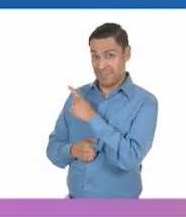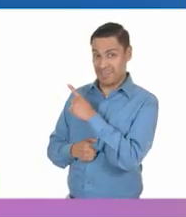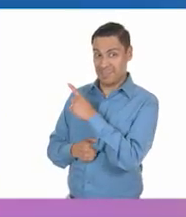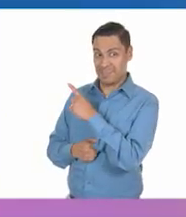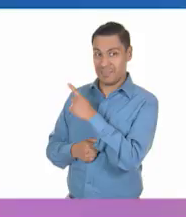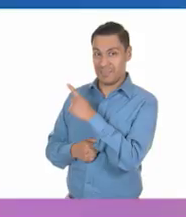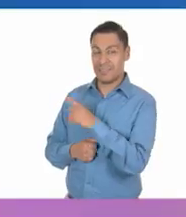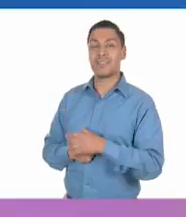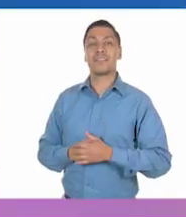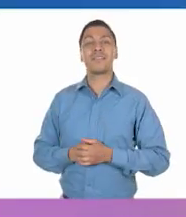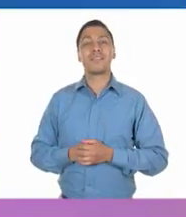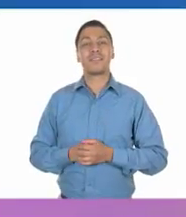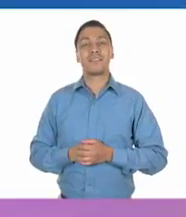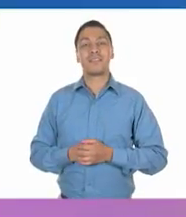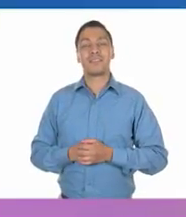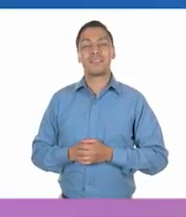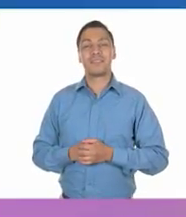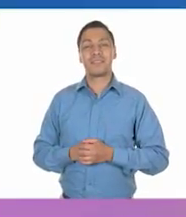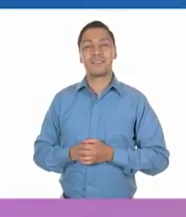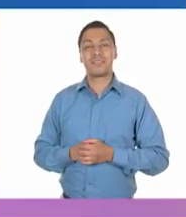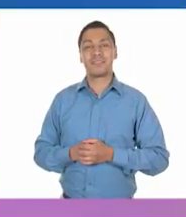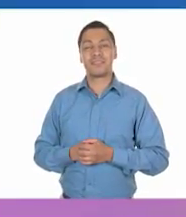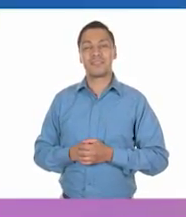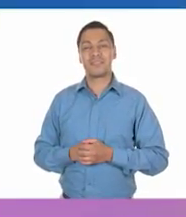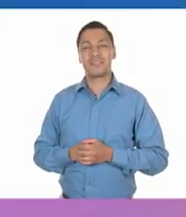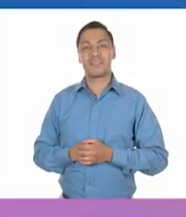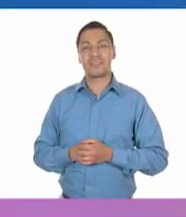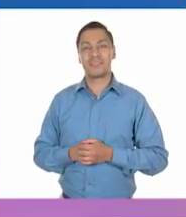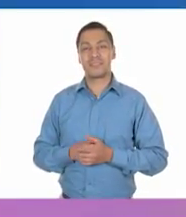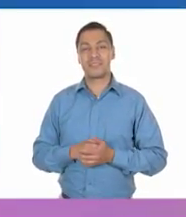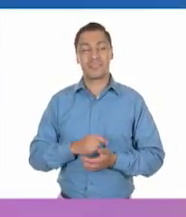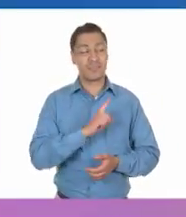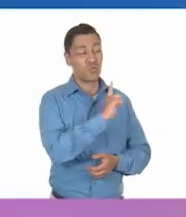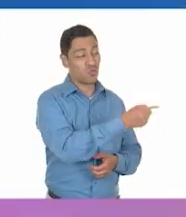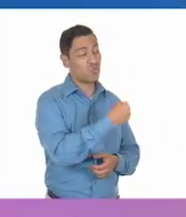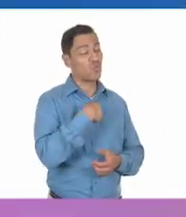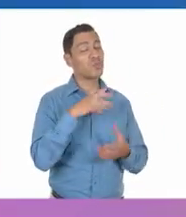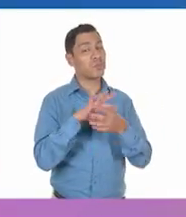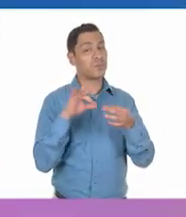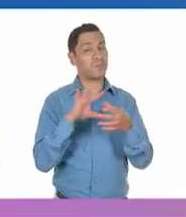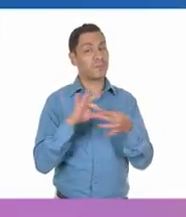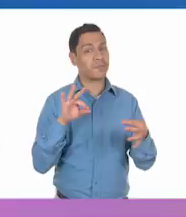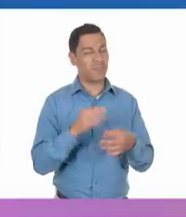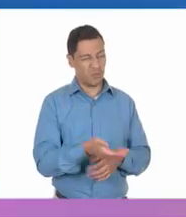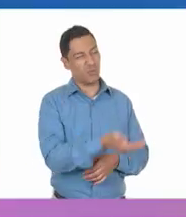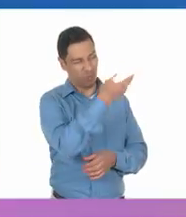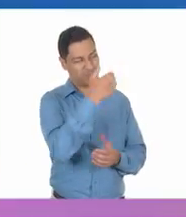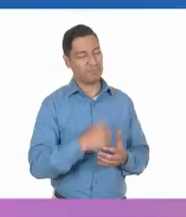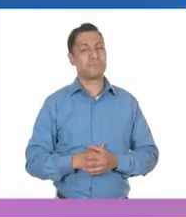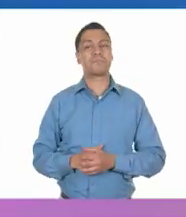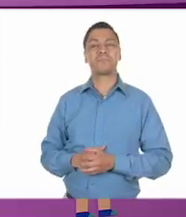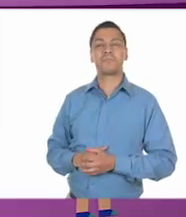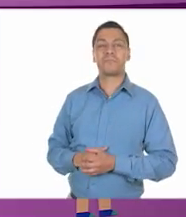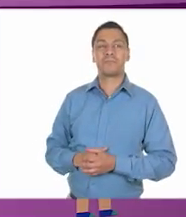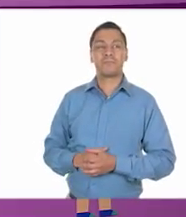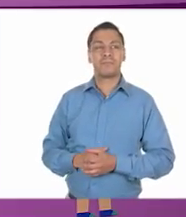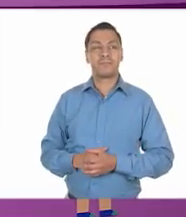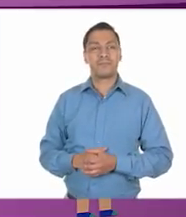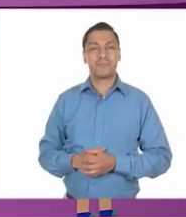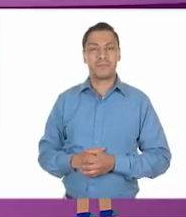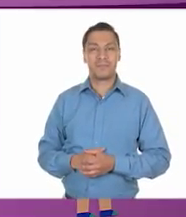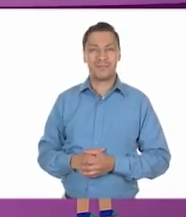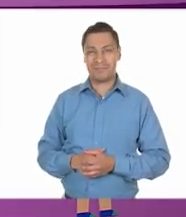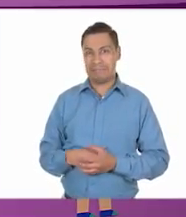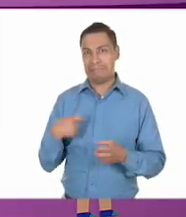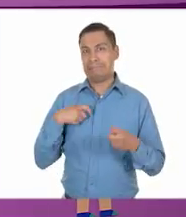pues, qué nervios, qué nervios. ¿Quién quiere empezar, Ale o Juan Carlos? Si quieres tú, a ver. Muy bien. Ay, es que ya me dieron